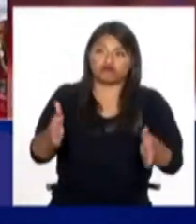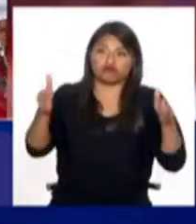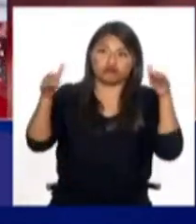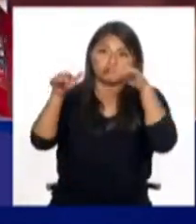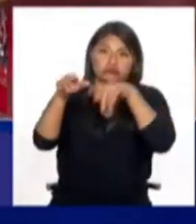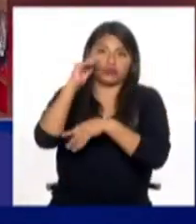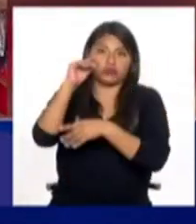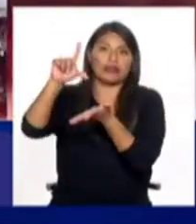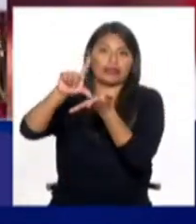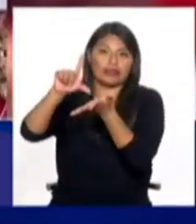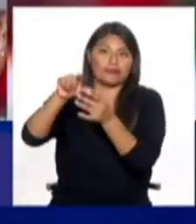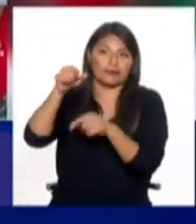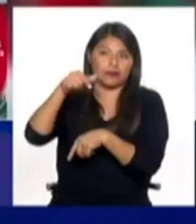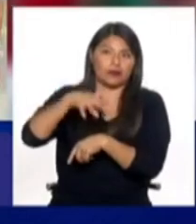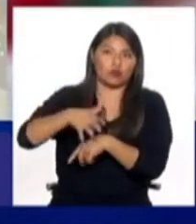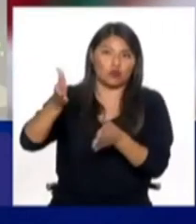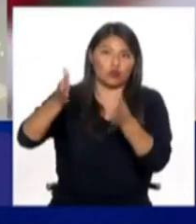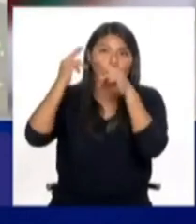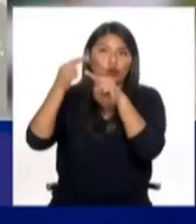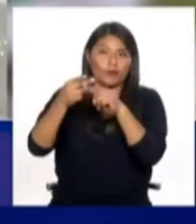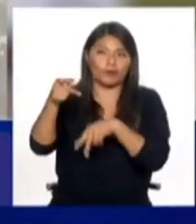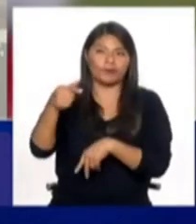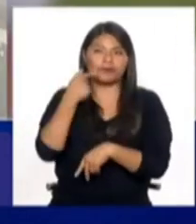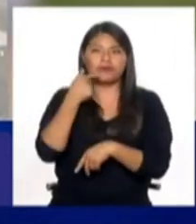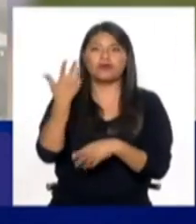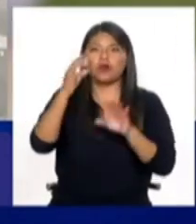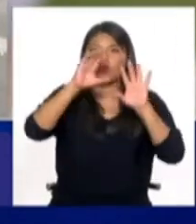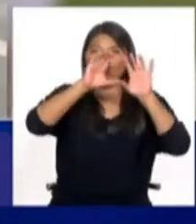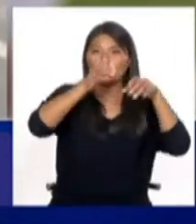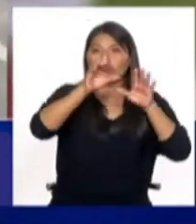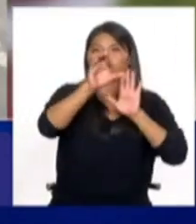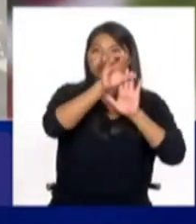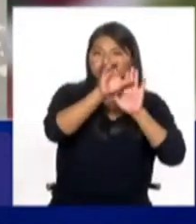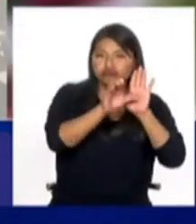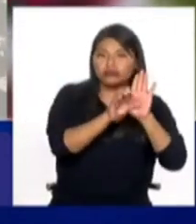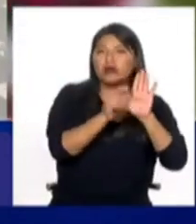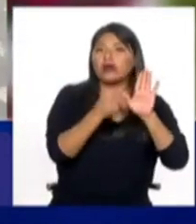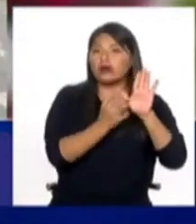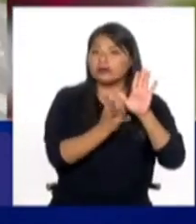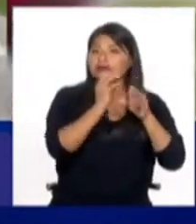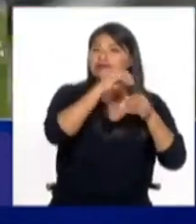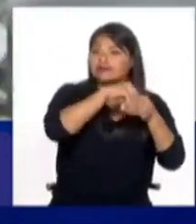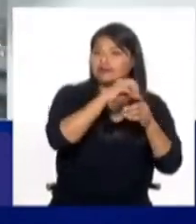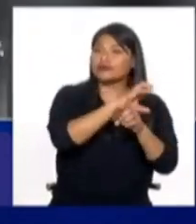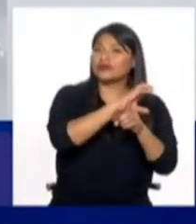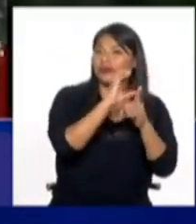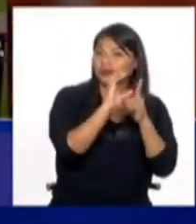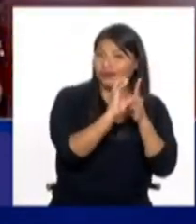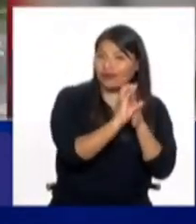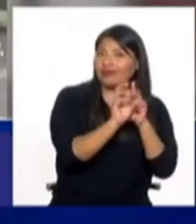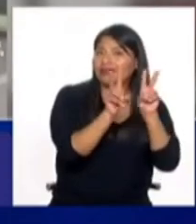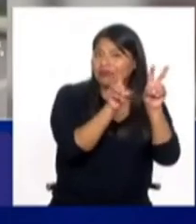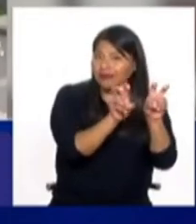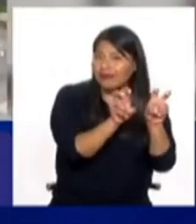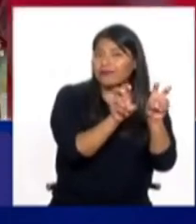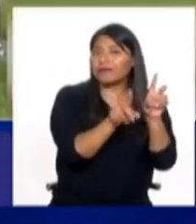universidades, deben tener cursos vinculados a la interculturalidad, al